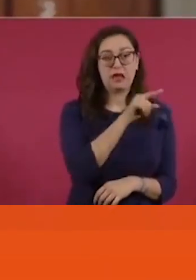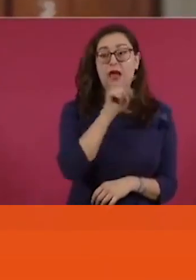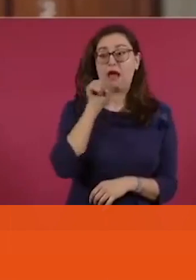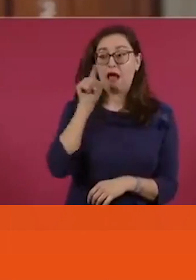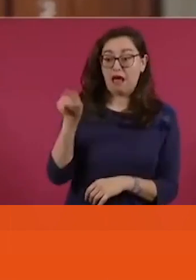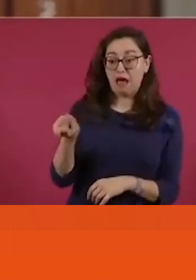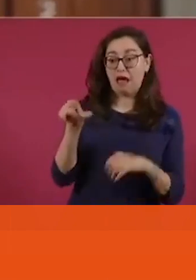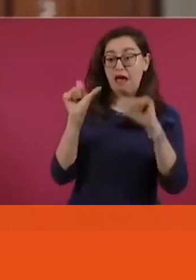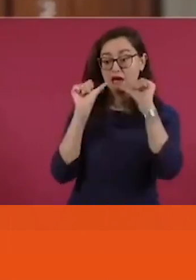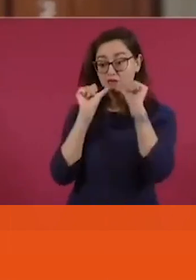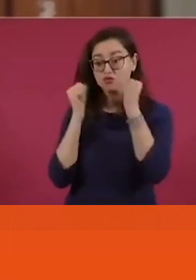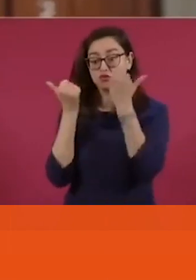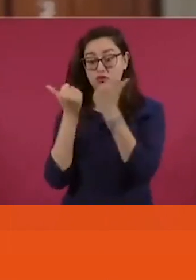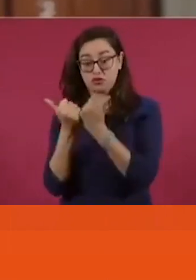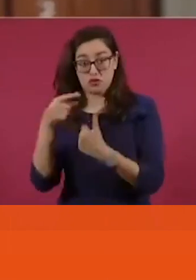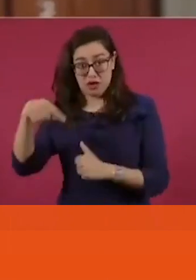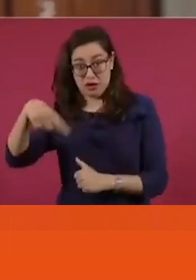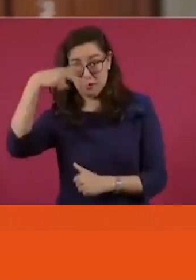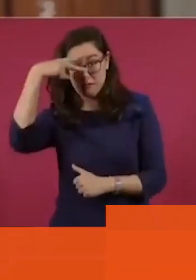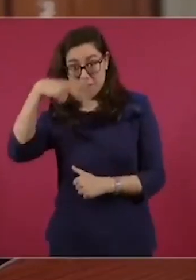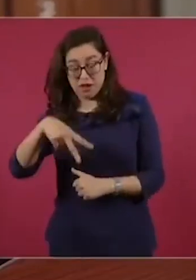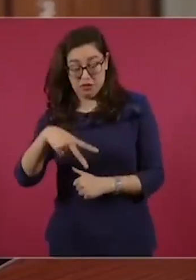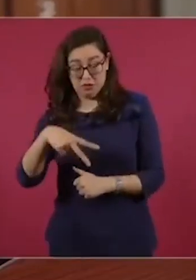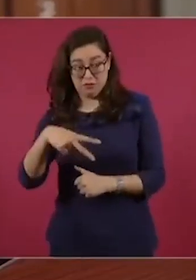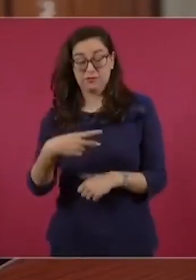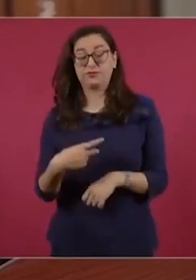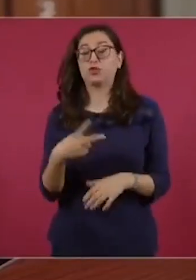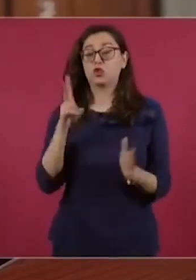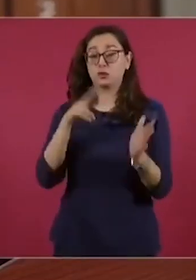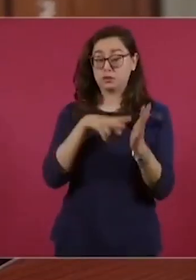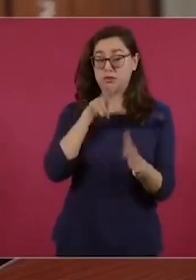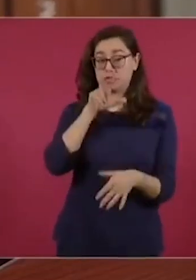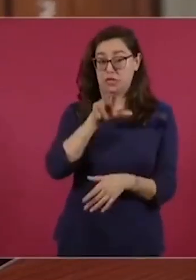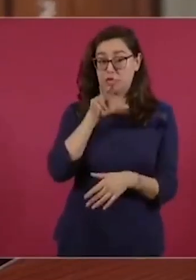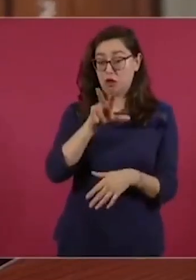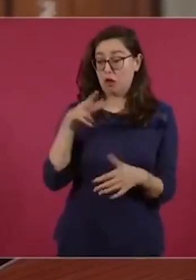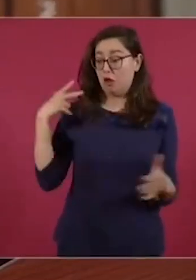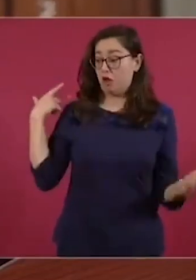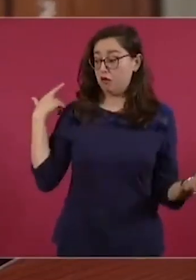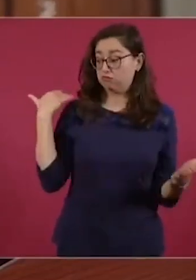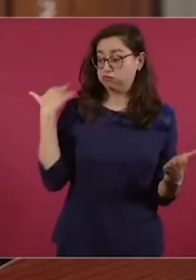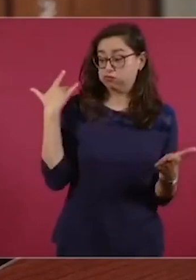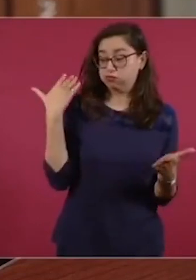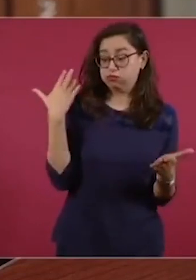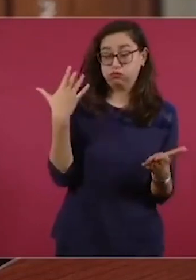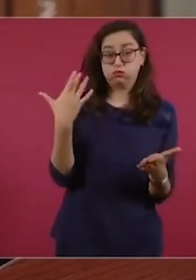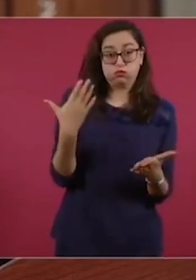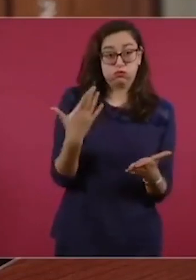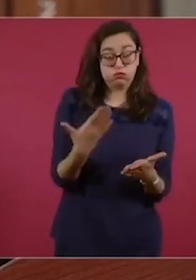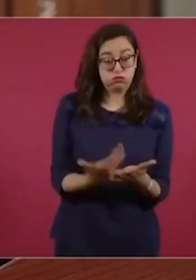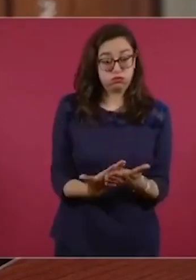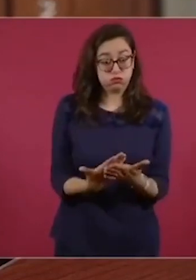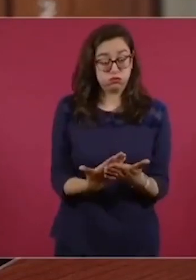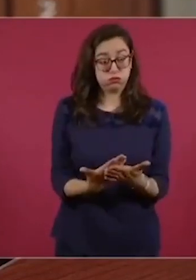dicha organización de agencias. el 2018 a 2023,